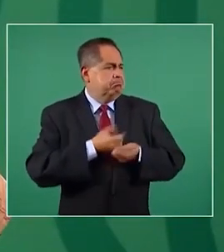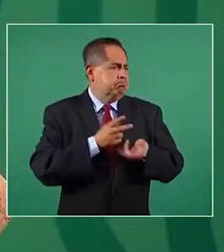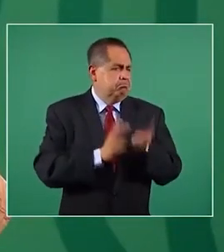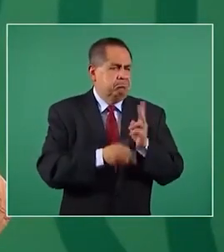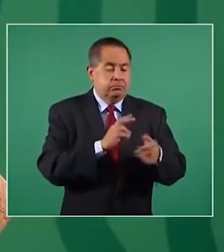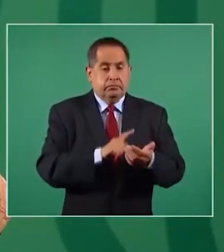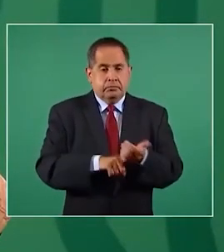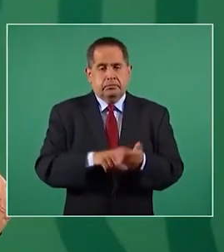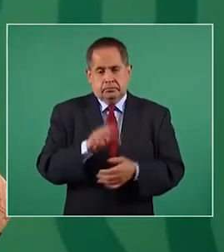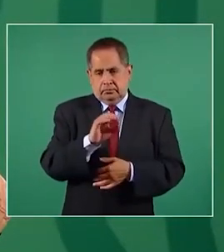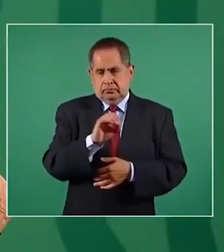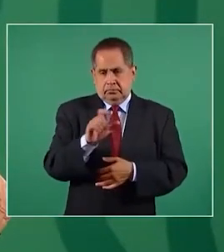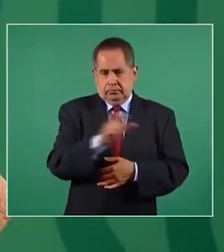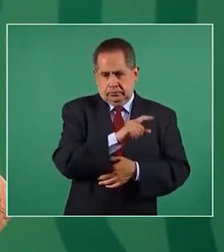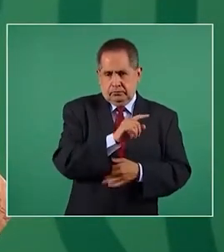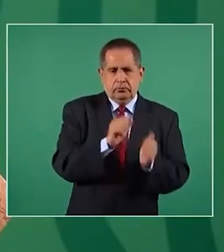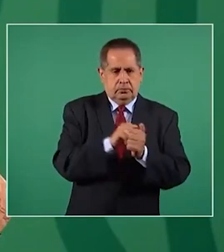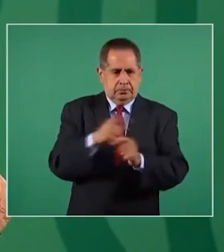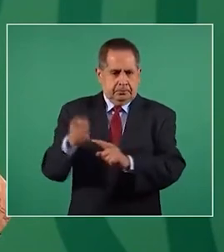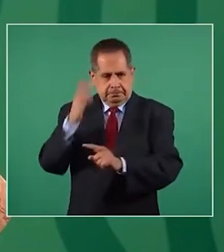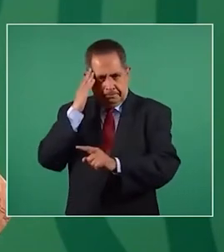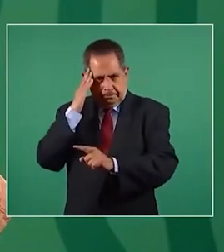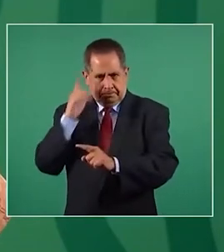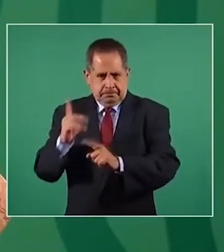Fox y este dirigente.